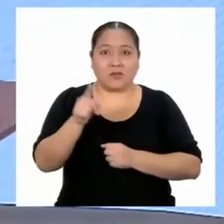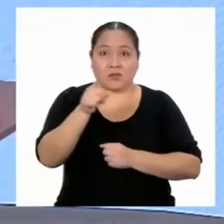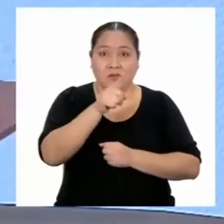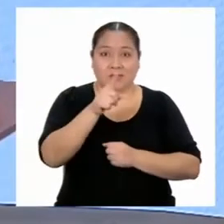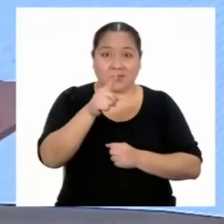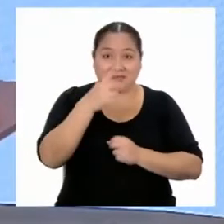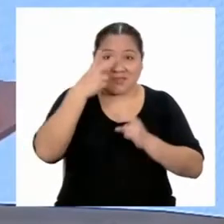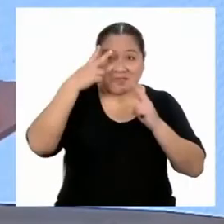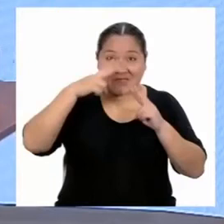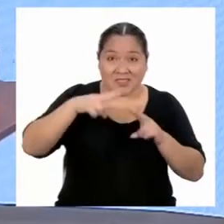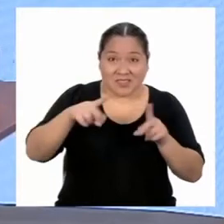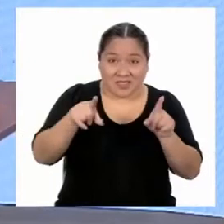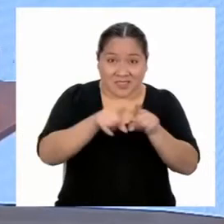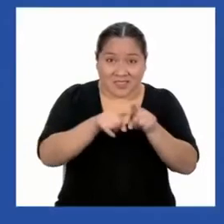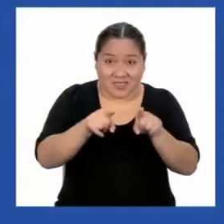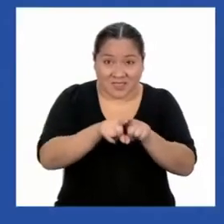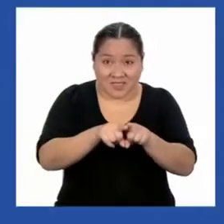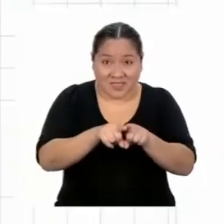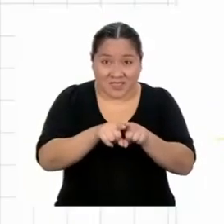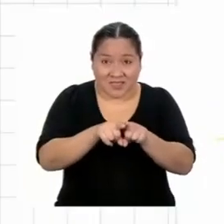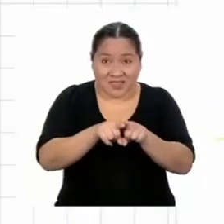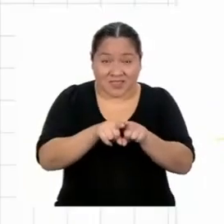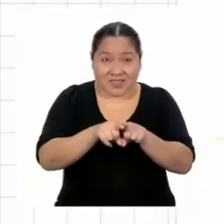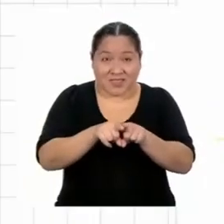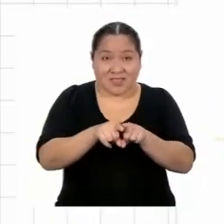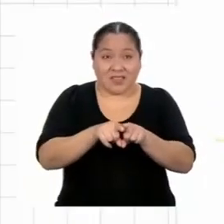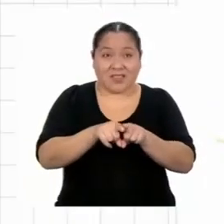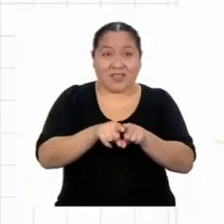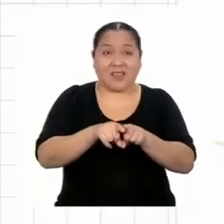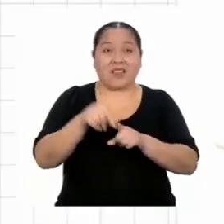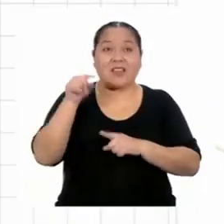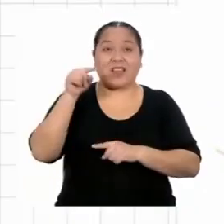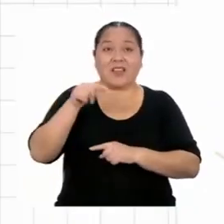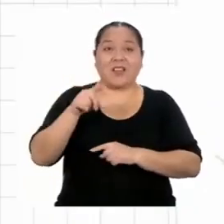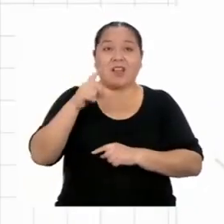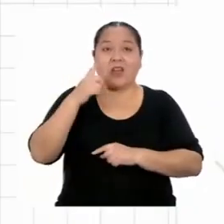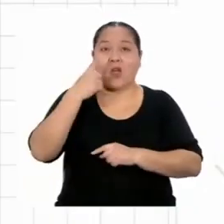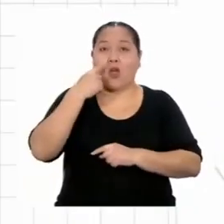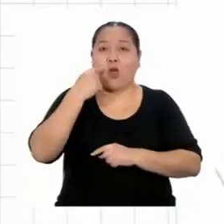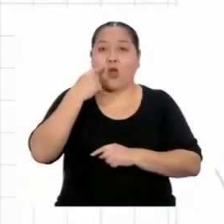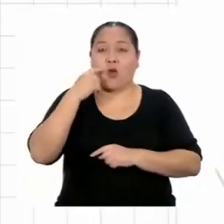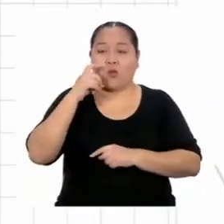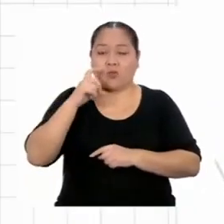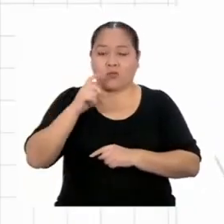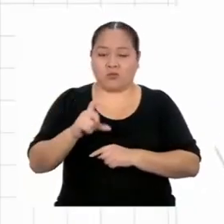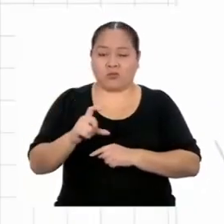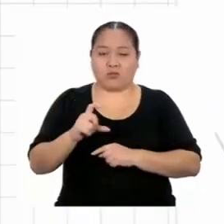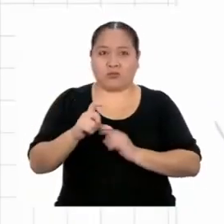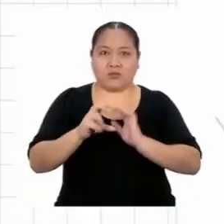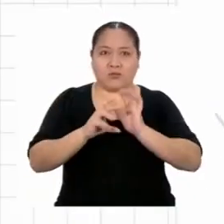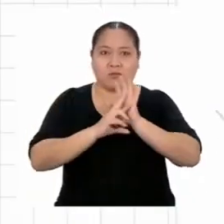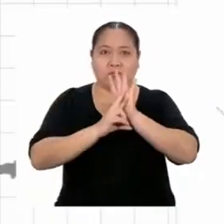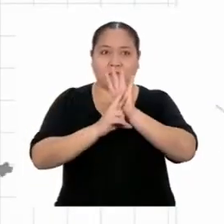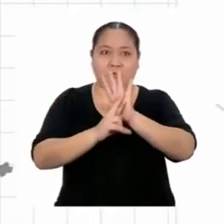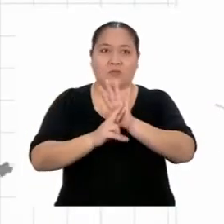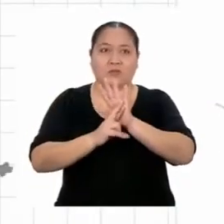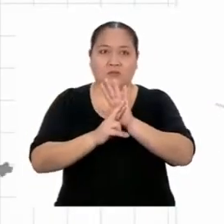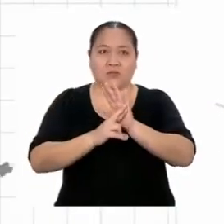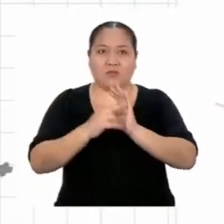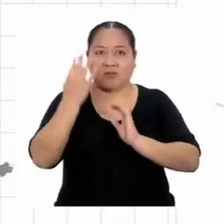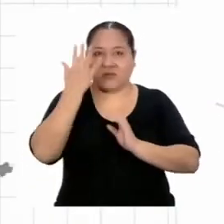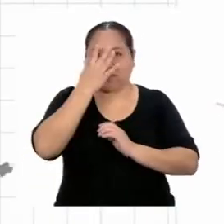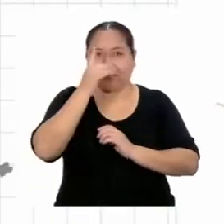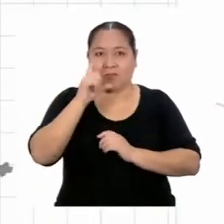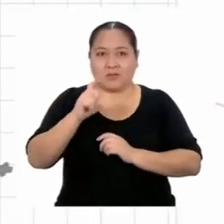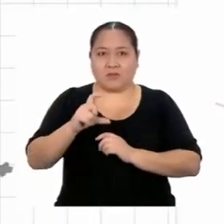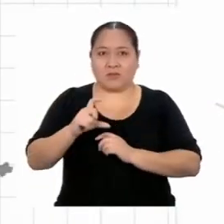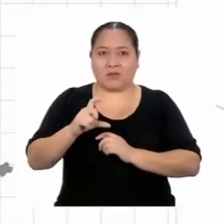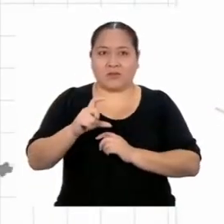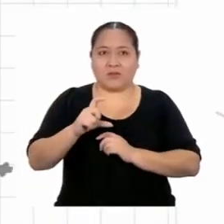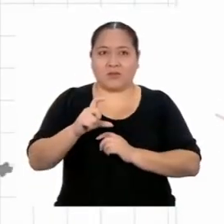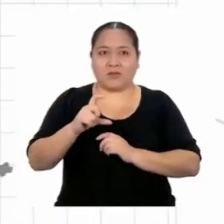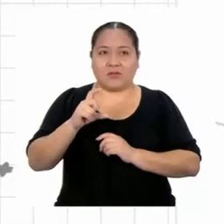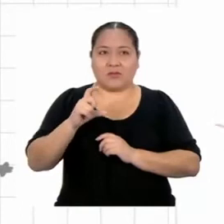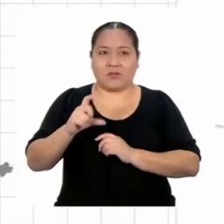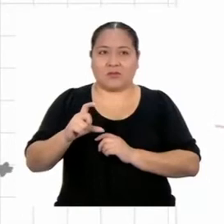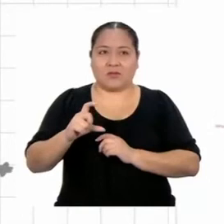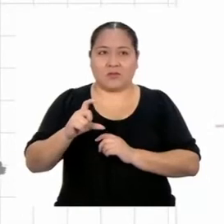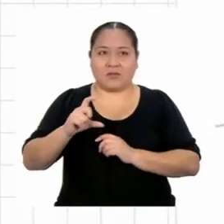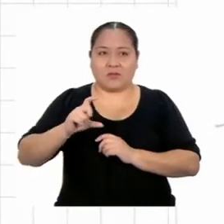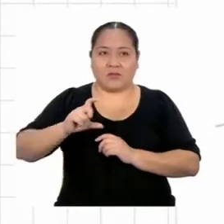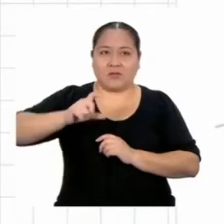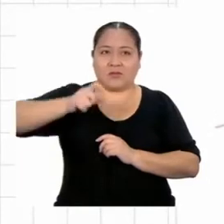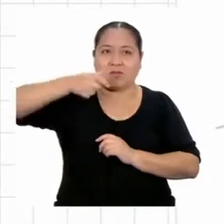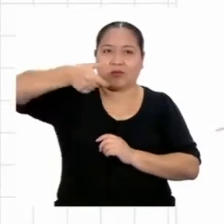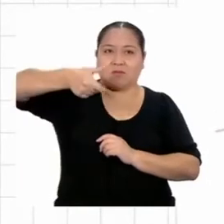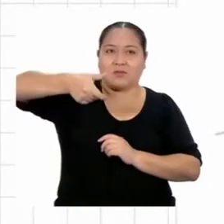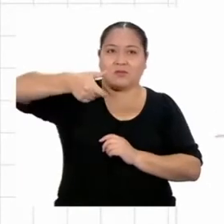también se dieron cuenta? La figura del hombrecito que me representa y su sombra pueden ser dos de los lados de un